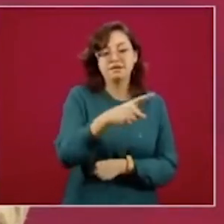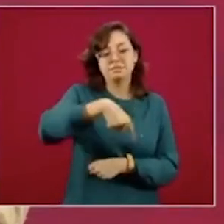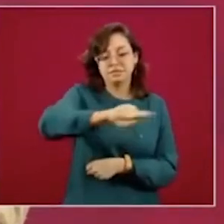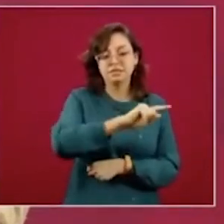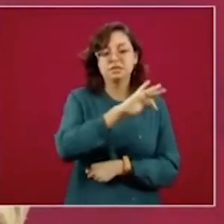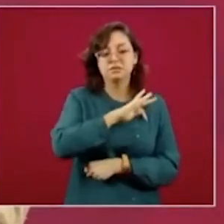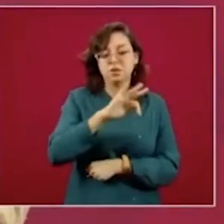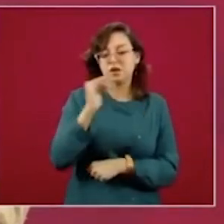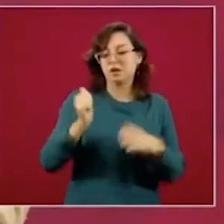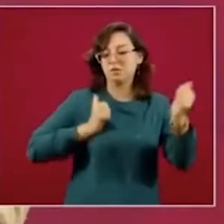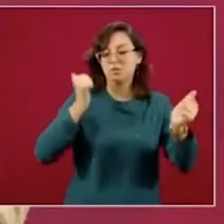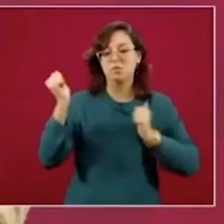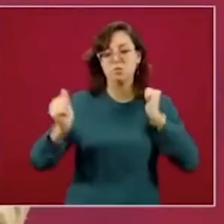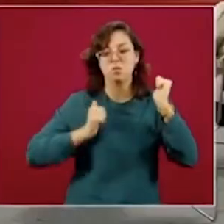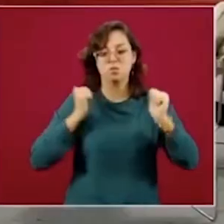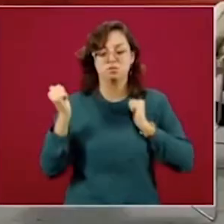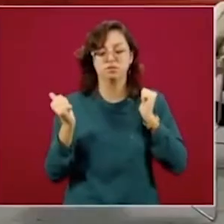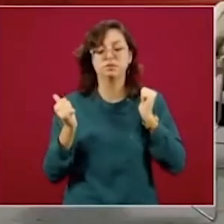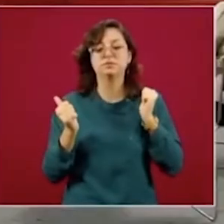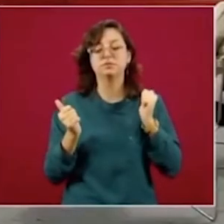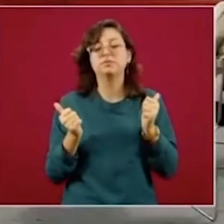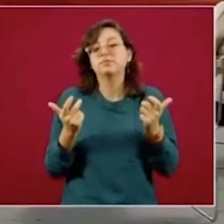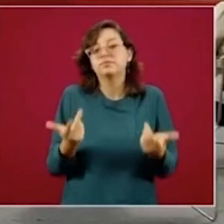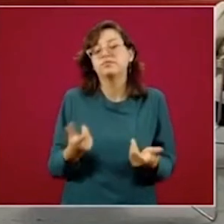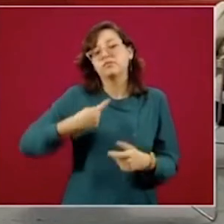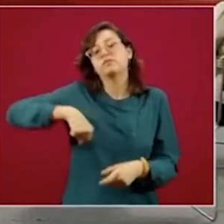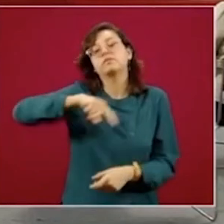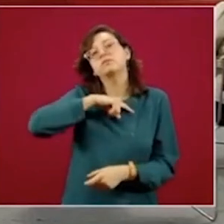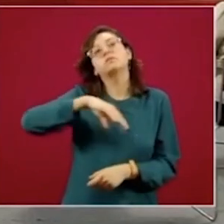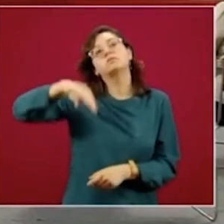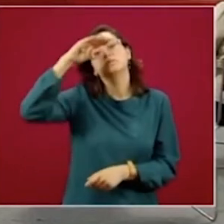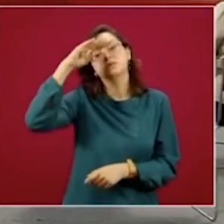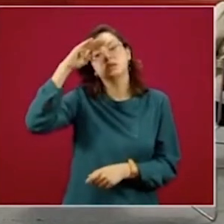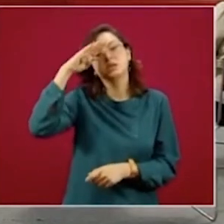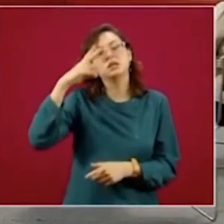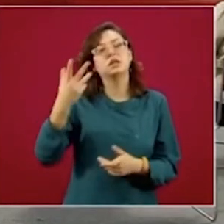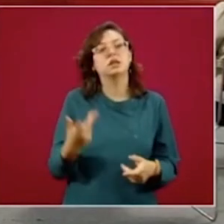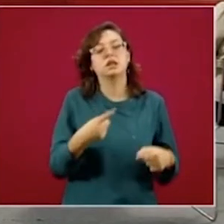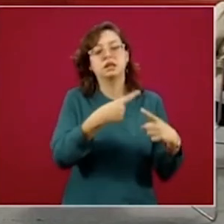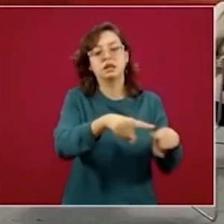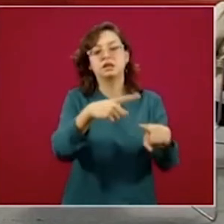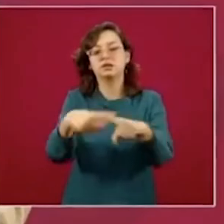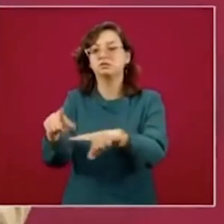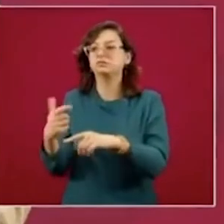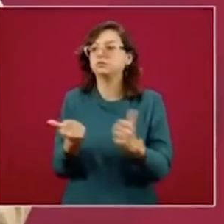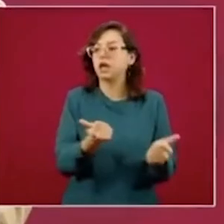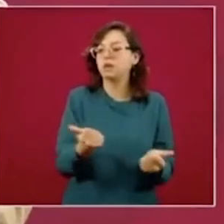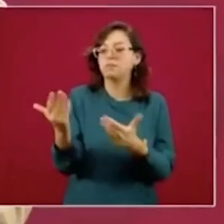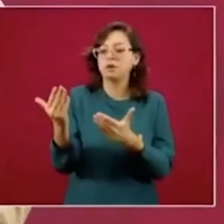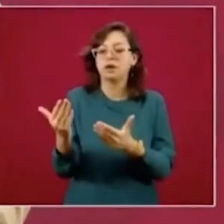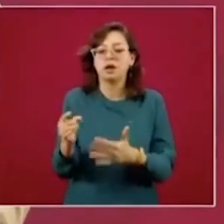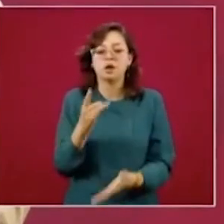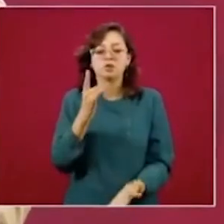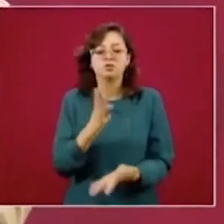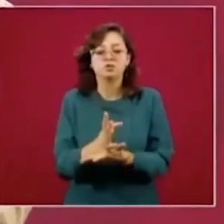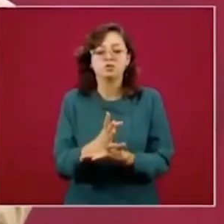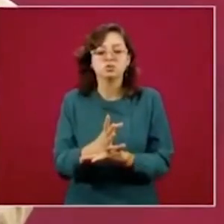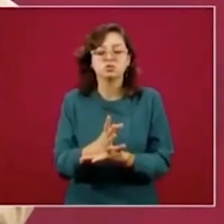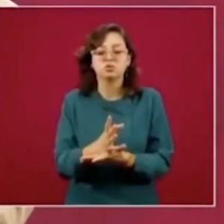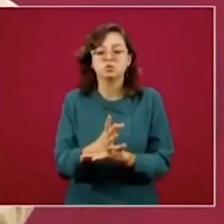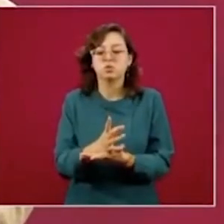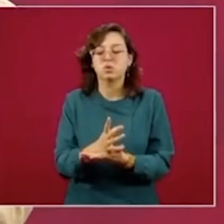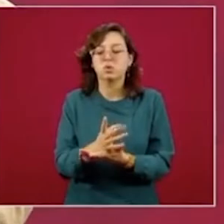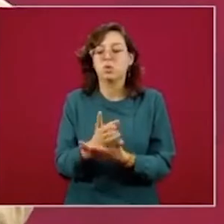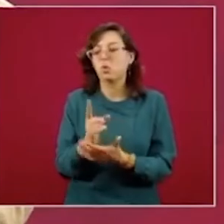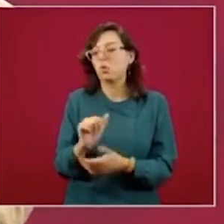medianas empresas en México. Cuando decimos que necesitamos diversificar nuestras exportaciones, no es nada más el país